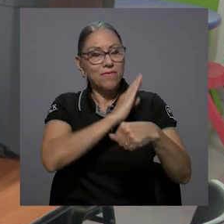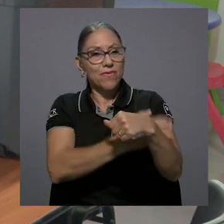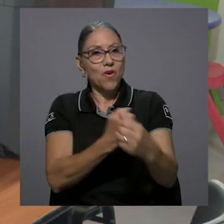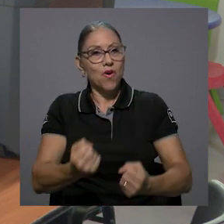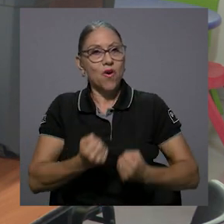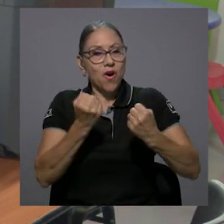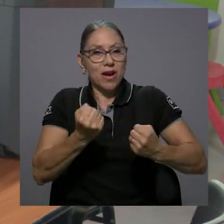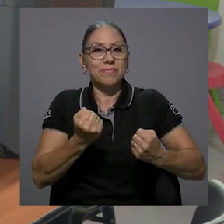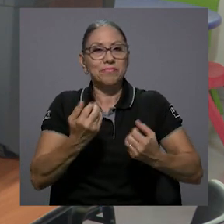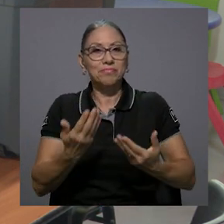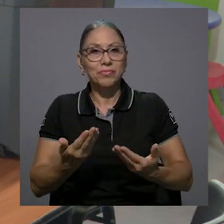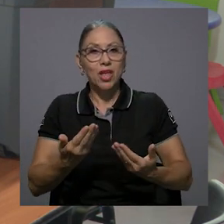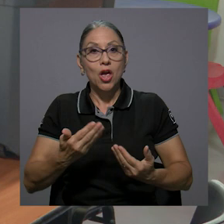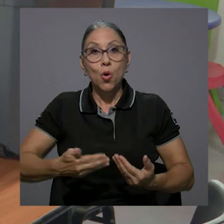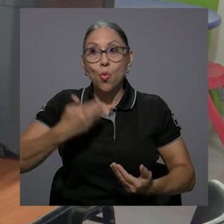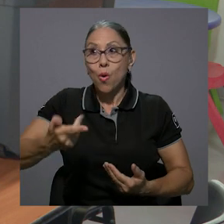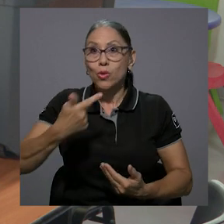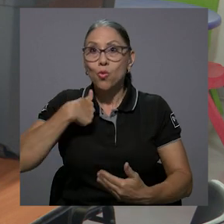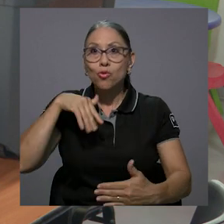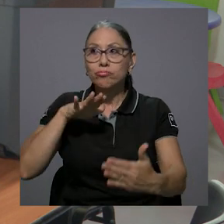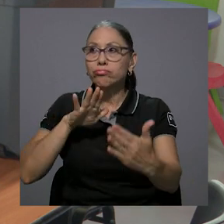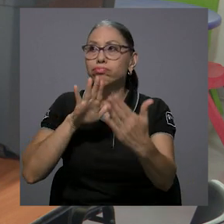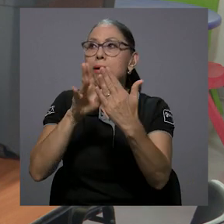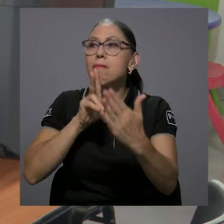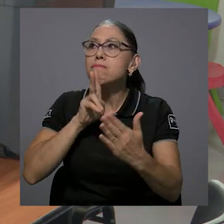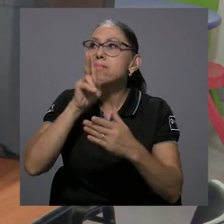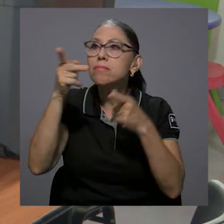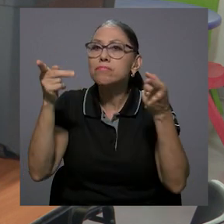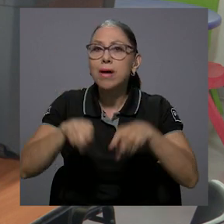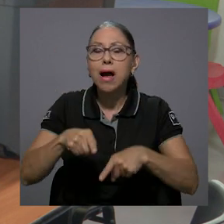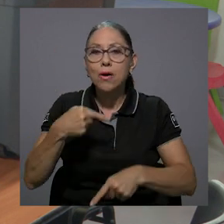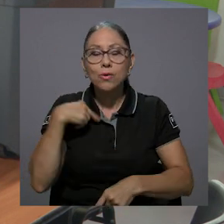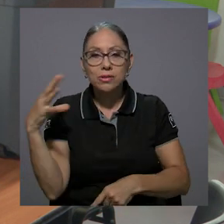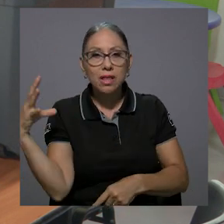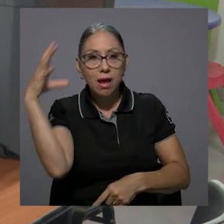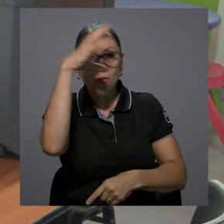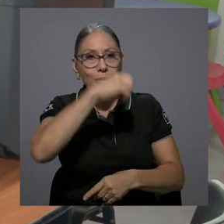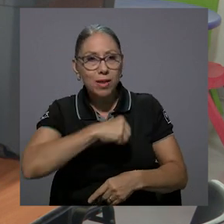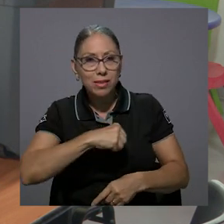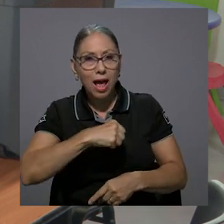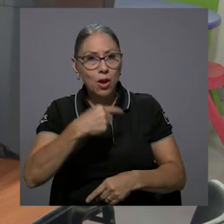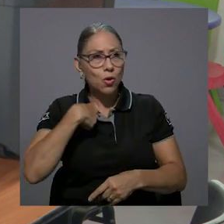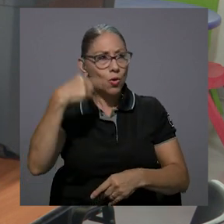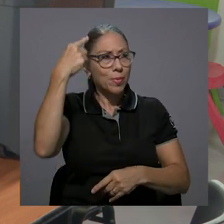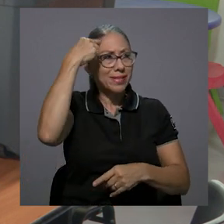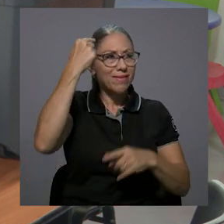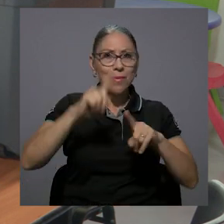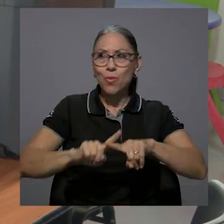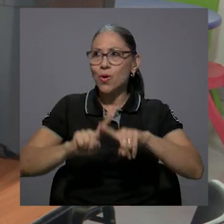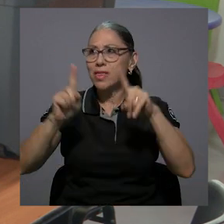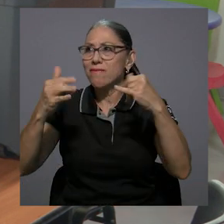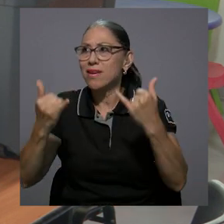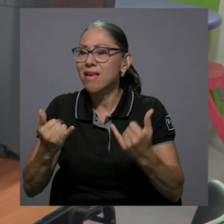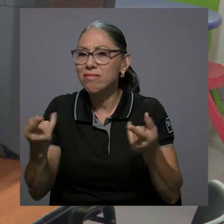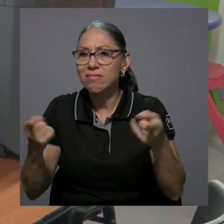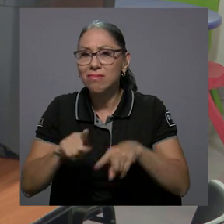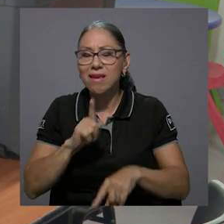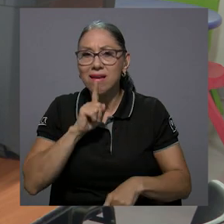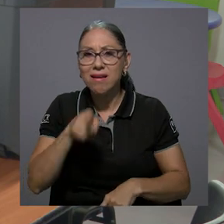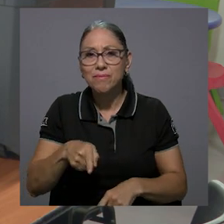fortalecer y cuando uno se enfrenta a la realidad, ¿verdad? Se da cuenta de que es muy diferente a lo que uno pensaba, ¿verdad?